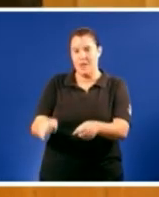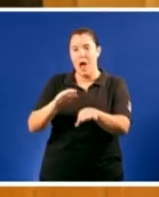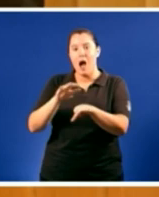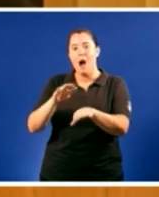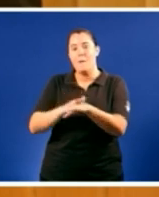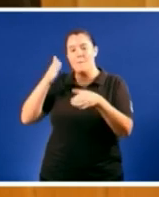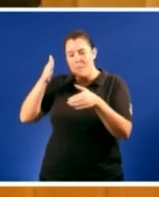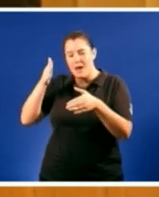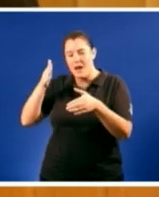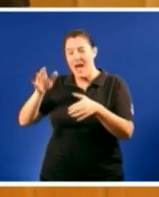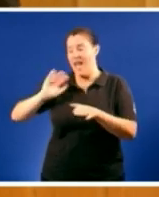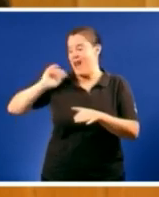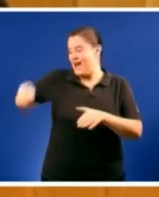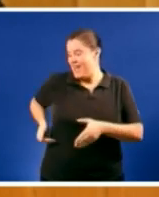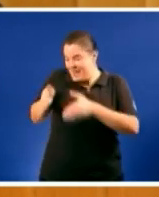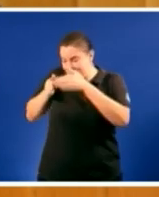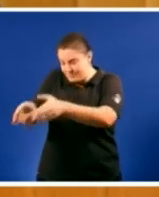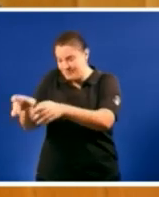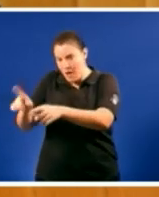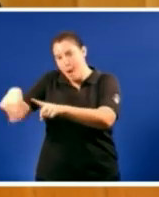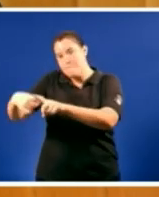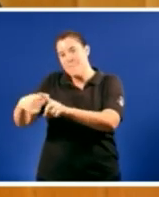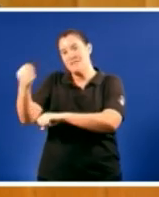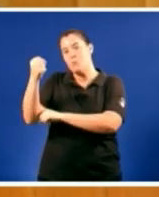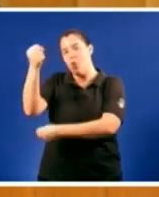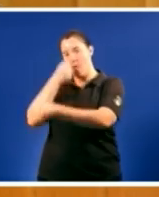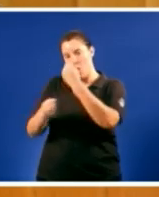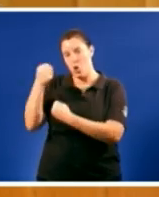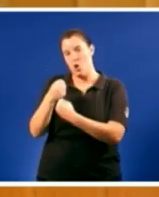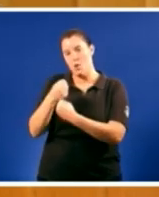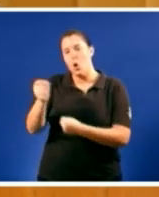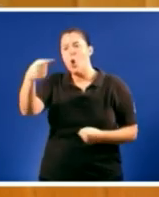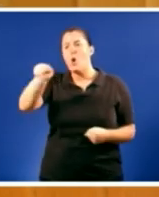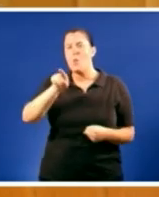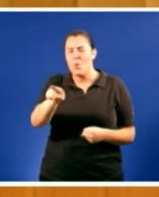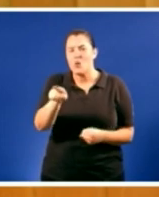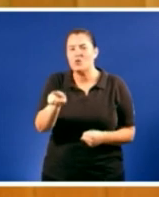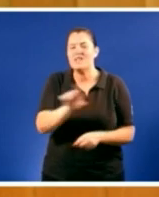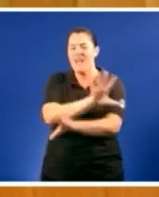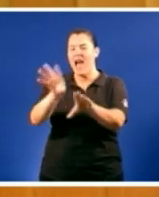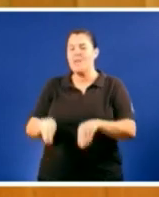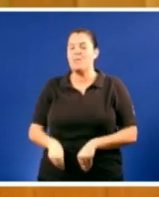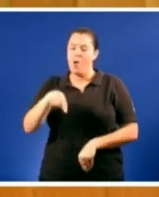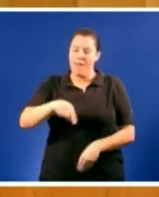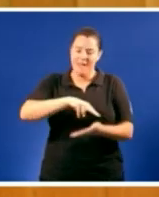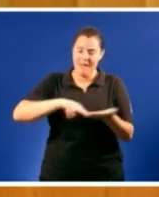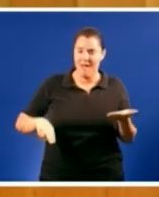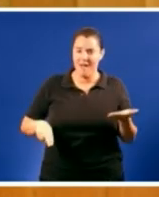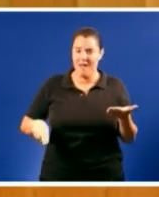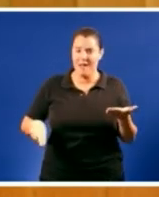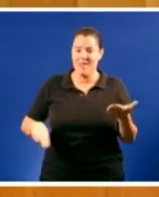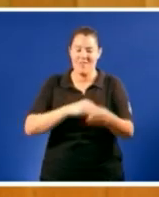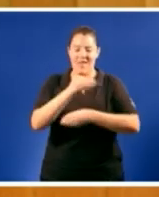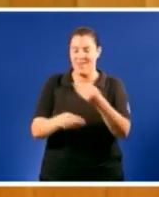ainda máis a riqueza e o poder económico e vostede aceitou facer en Galiza de cabalo de